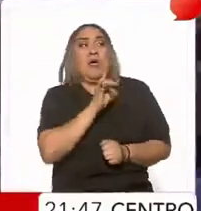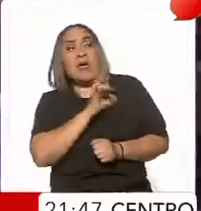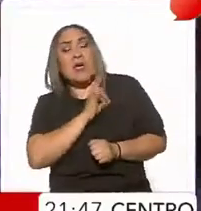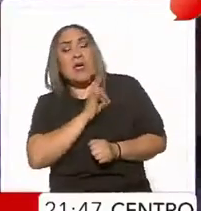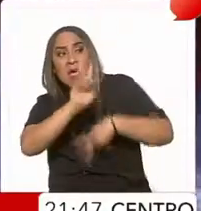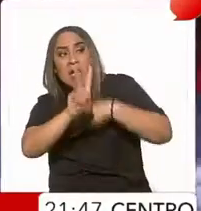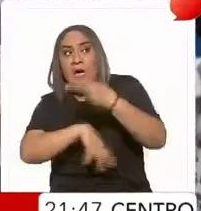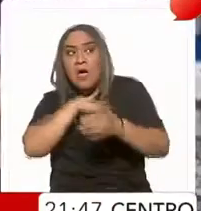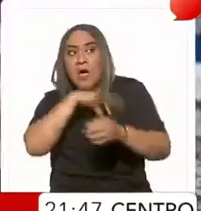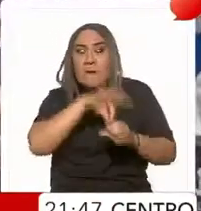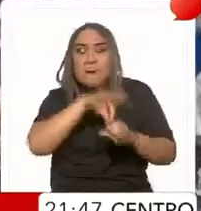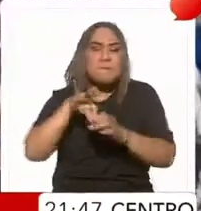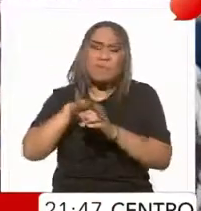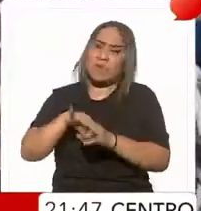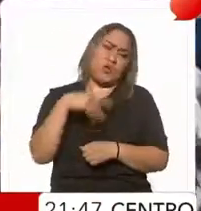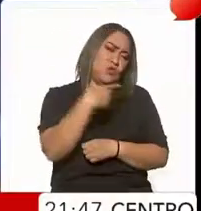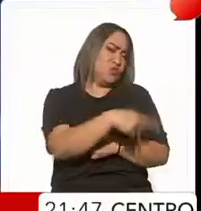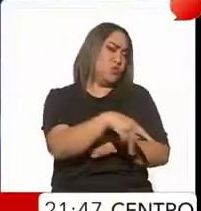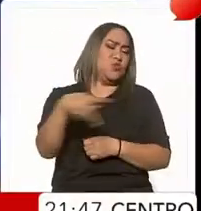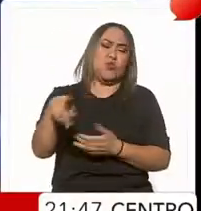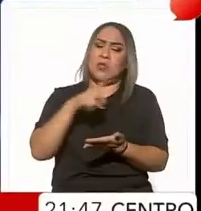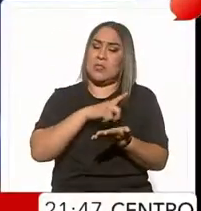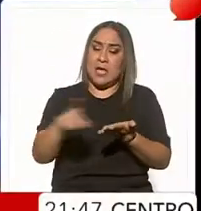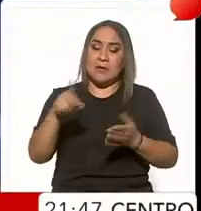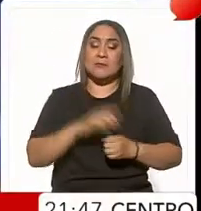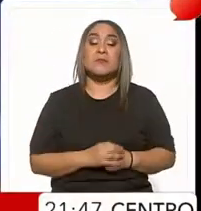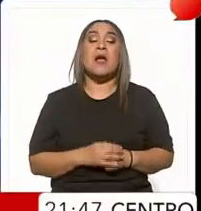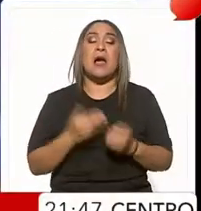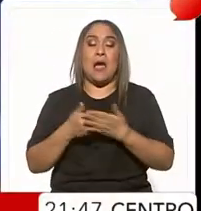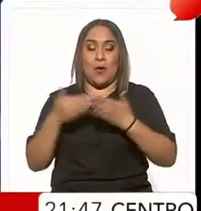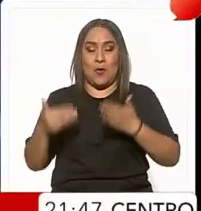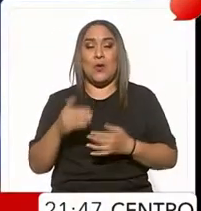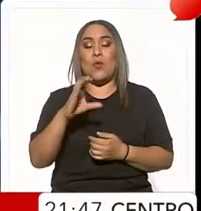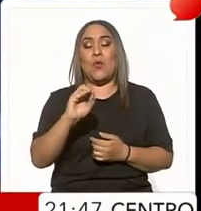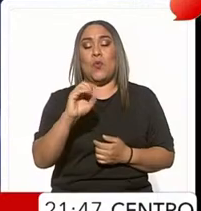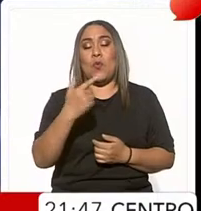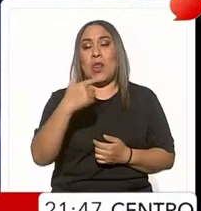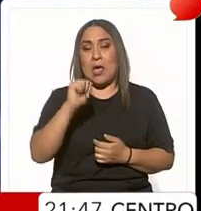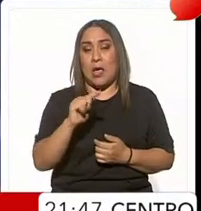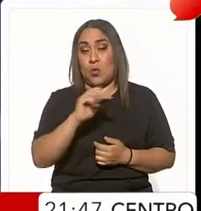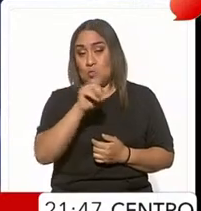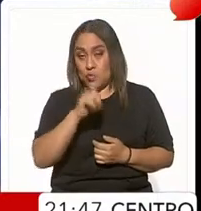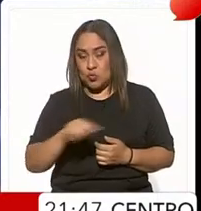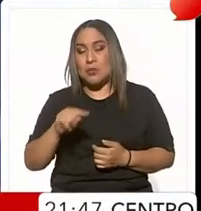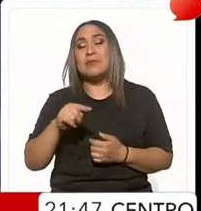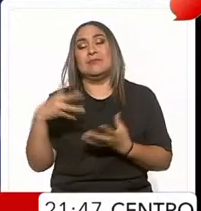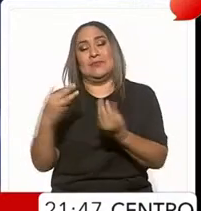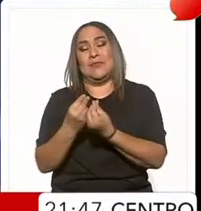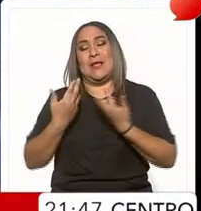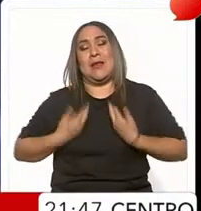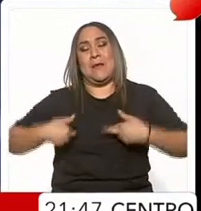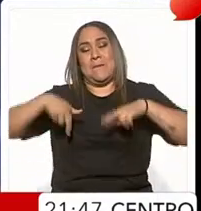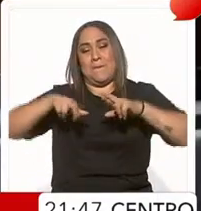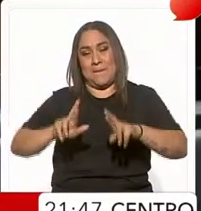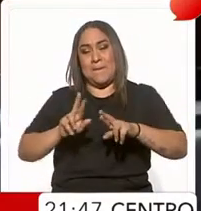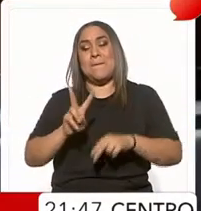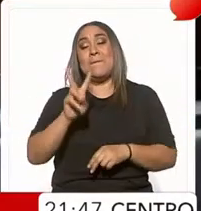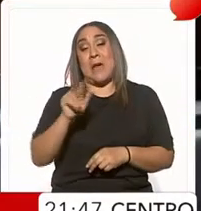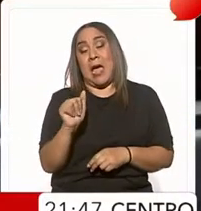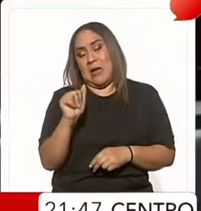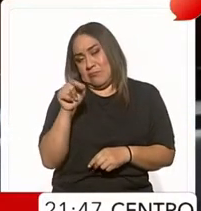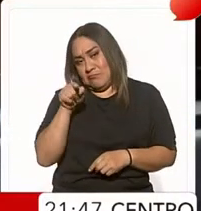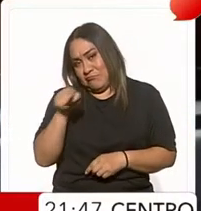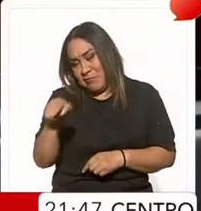y ejerzamos ese derecho. En tanto, Olga Luz Espinoza Morales, representante de la coalición Va por